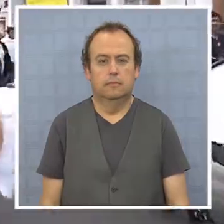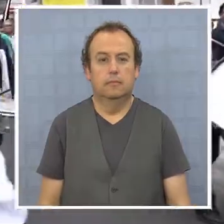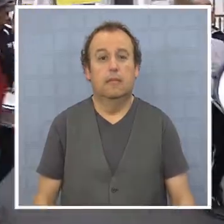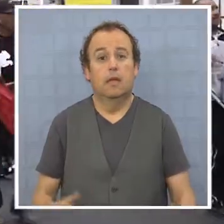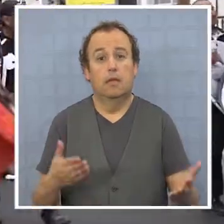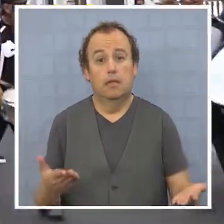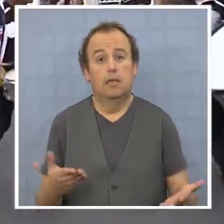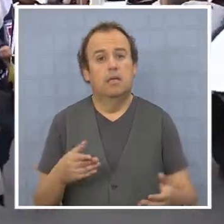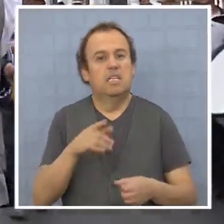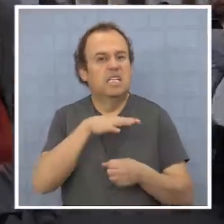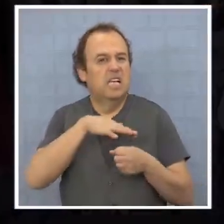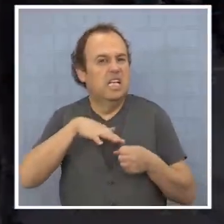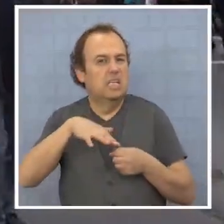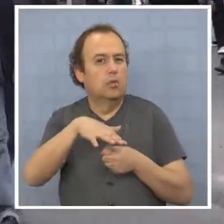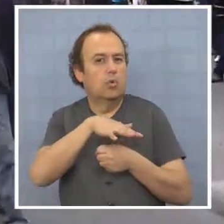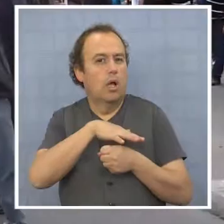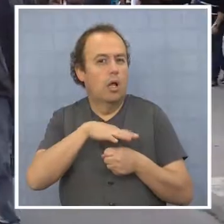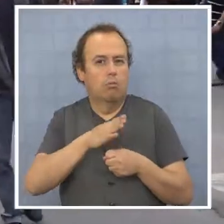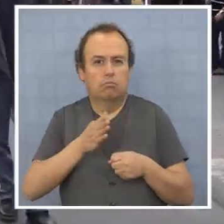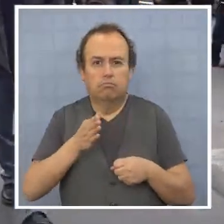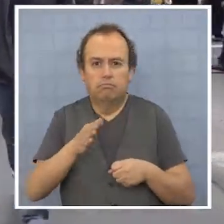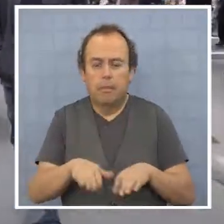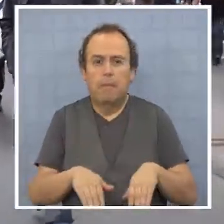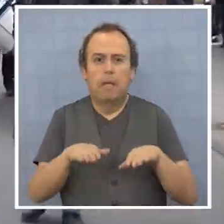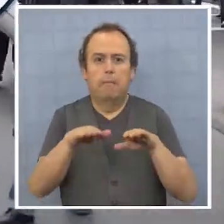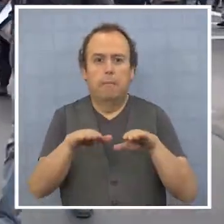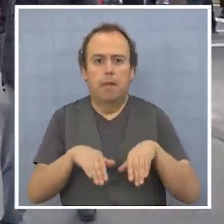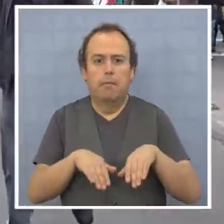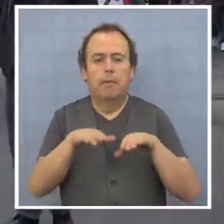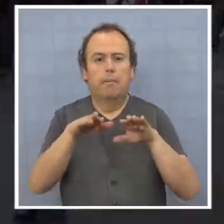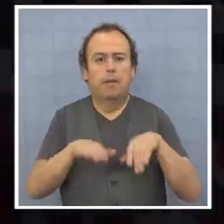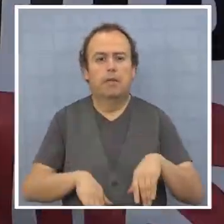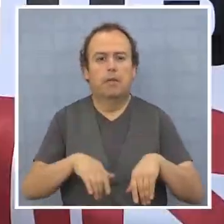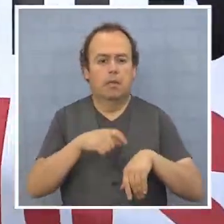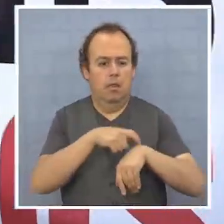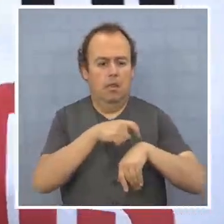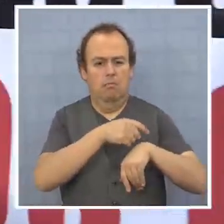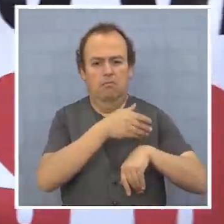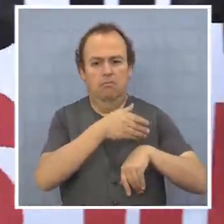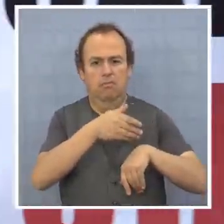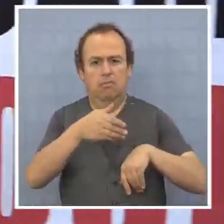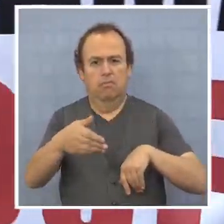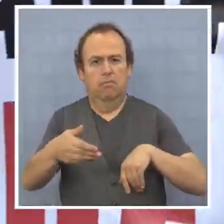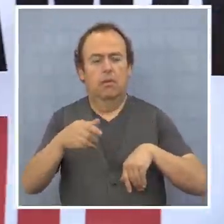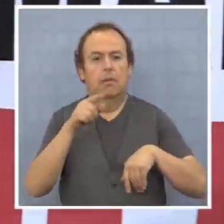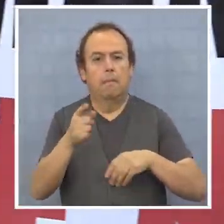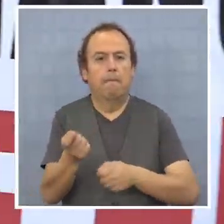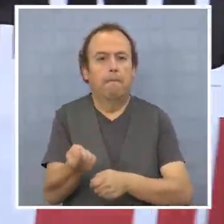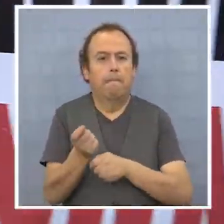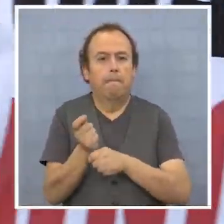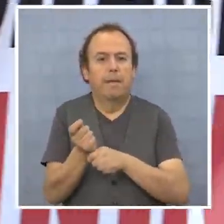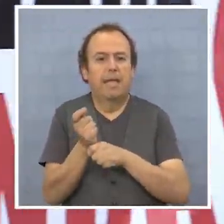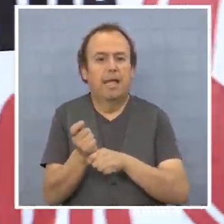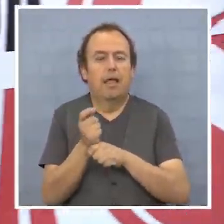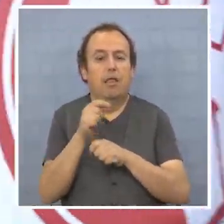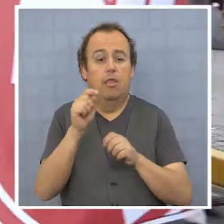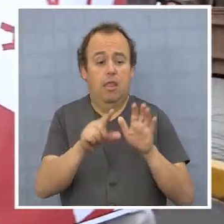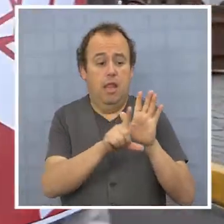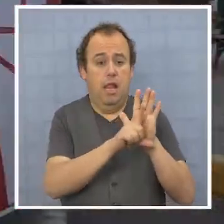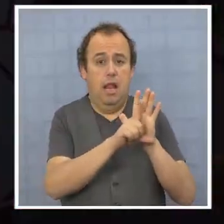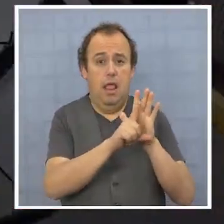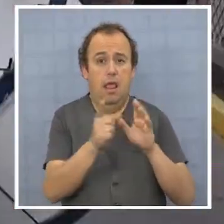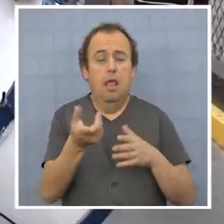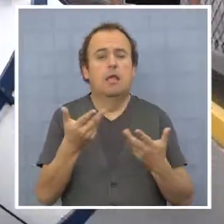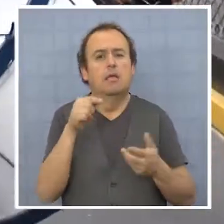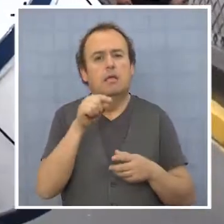Si esta situación ha sido una constante en las últimas décadas para los pescadores artesanales, la ley de pesca